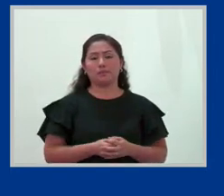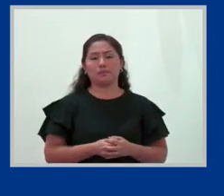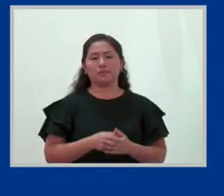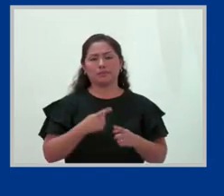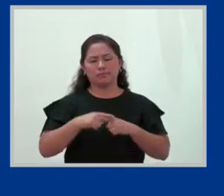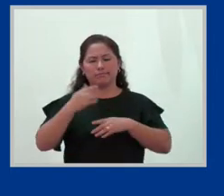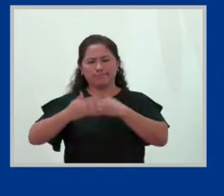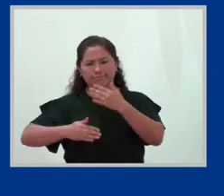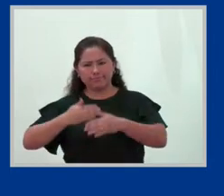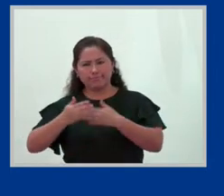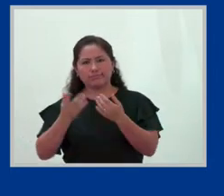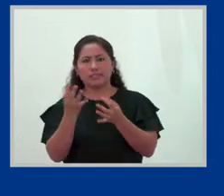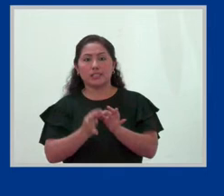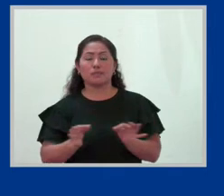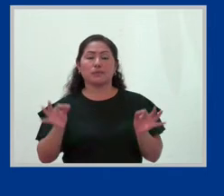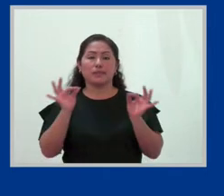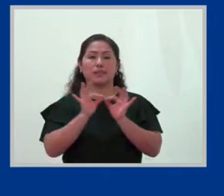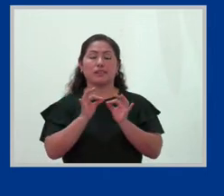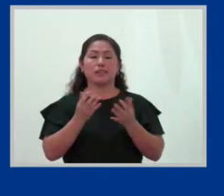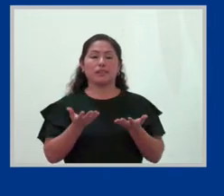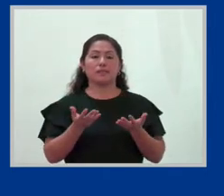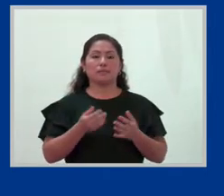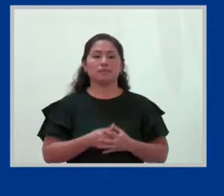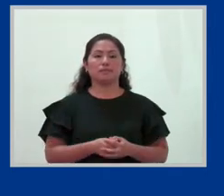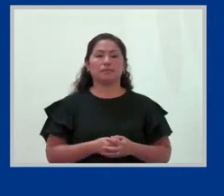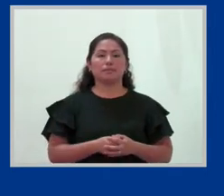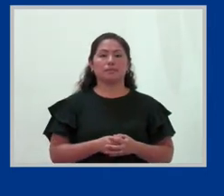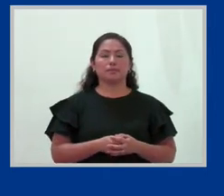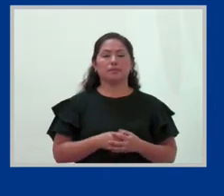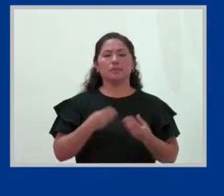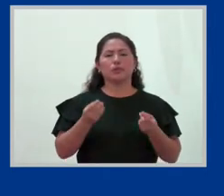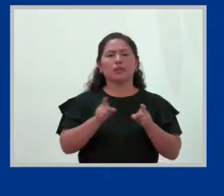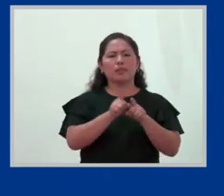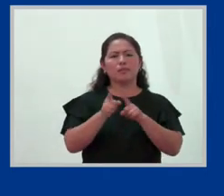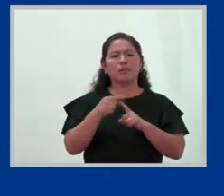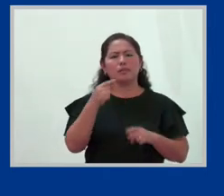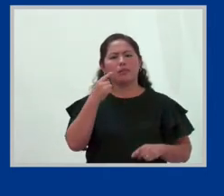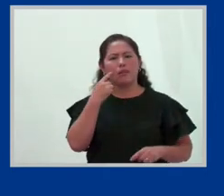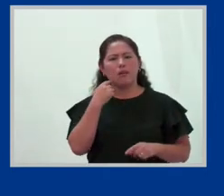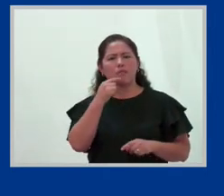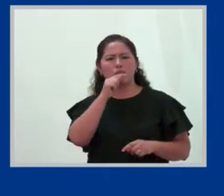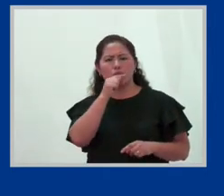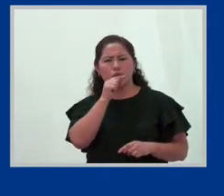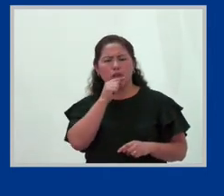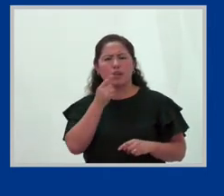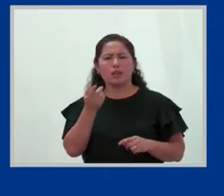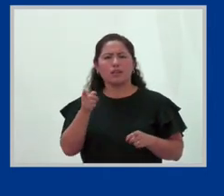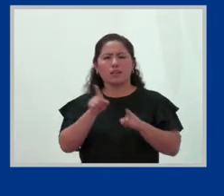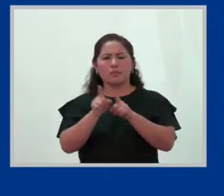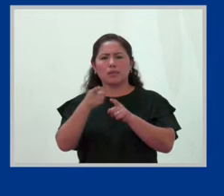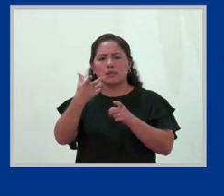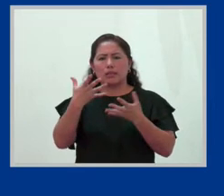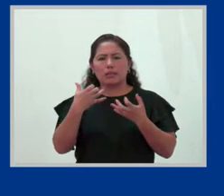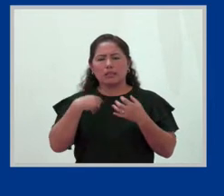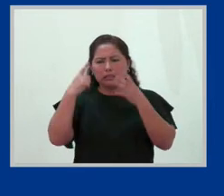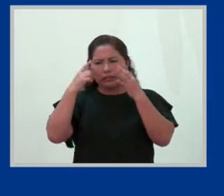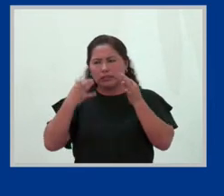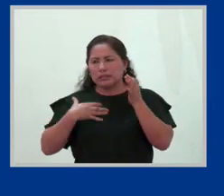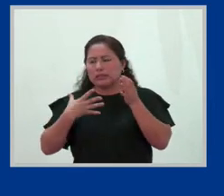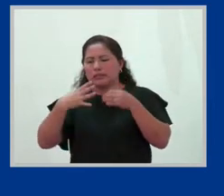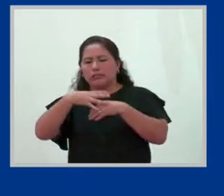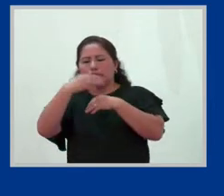avances, pero es importante, porque para que tanto hombre como mujer decidan poder salir a trabajar fuera de casa,